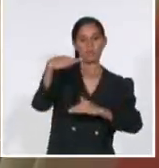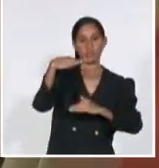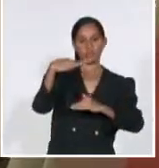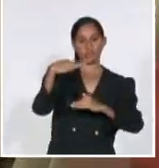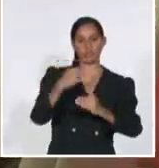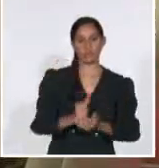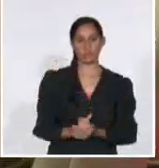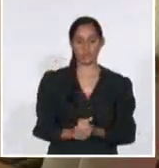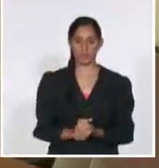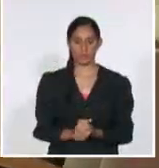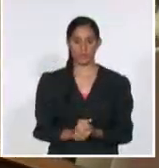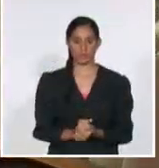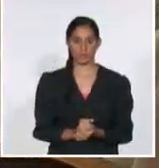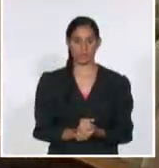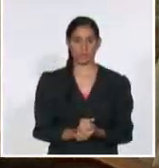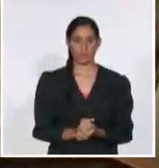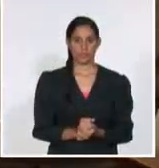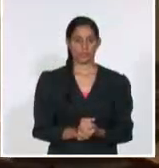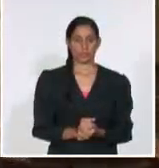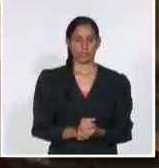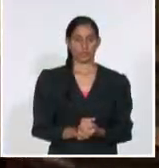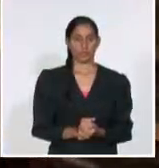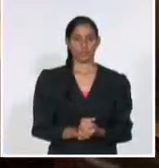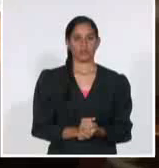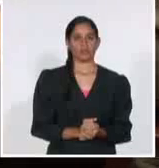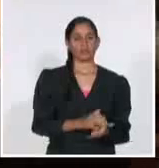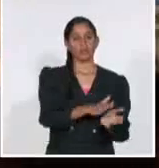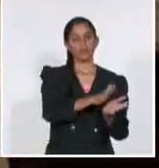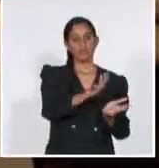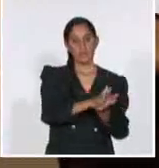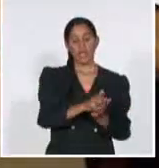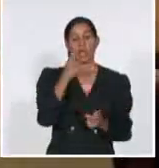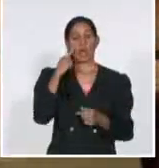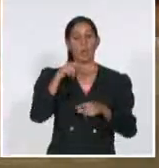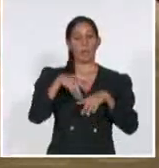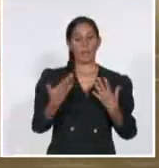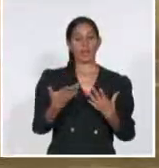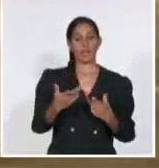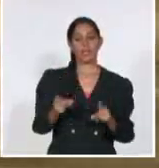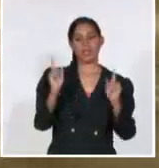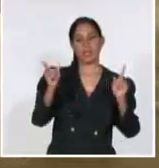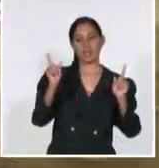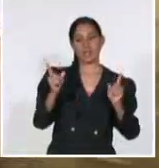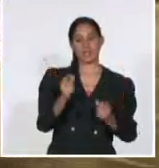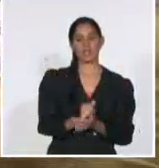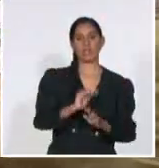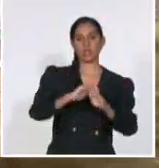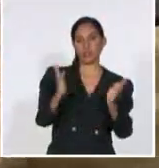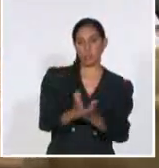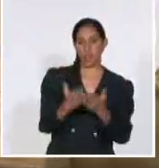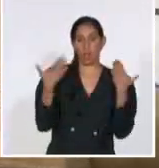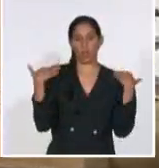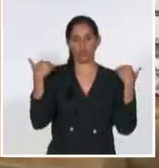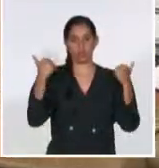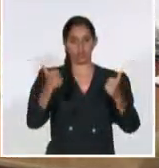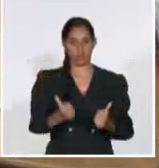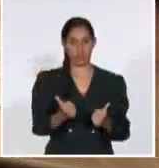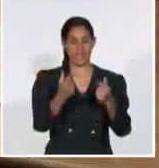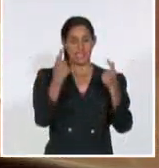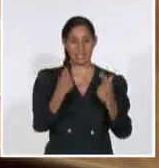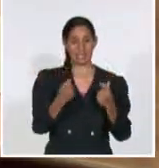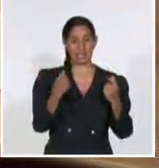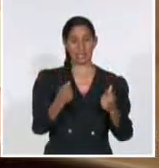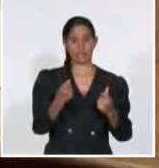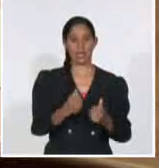como parte de la política del gobierno cubano de que los dirigentes informen sobre su gestión a todos los niveles, rindieron cuentas